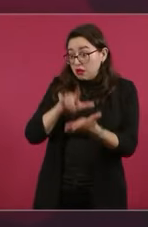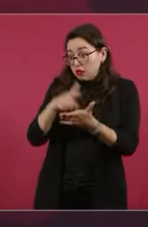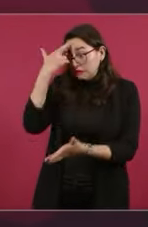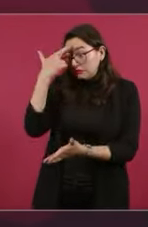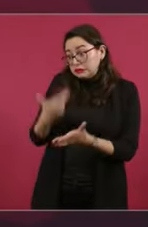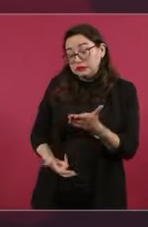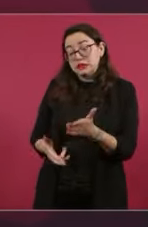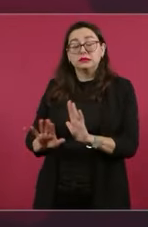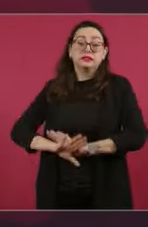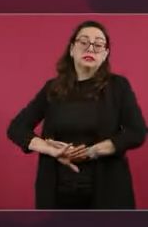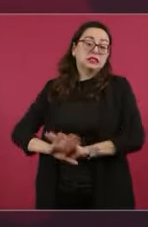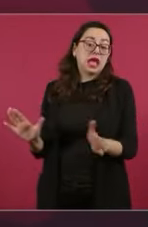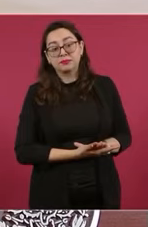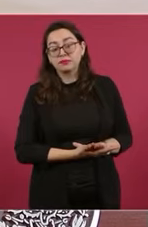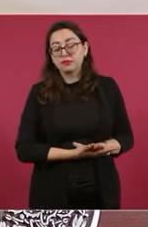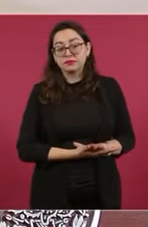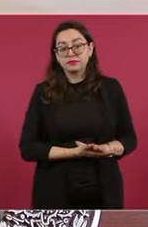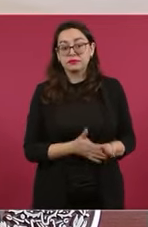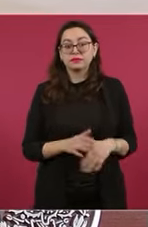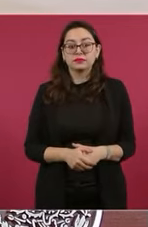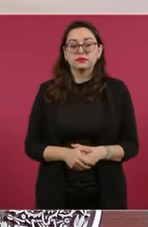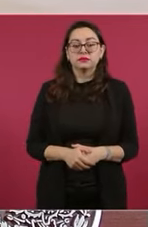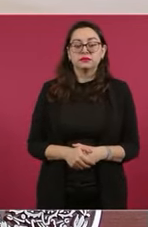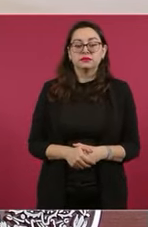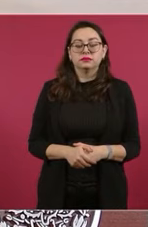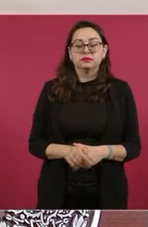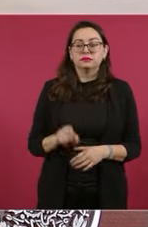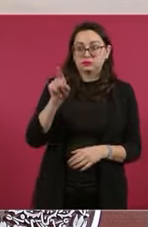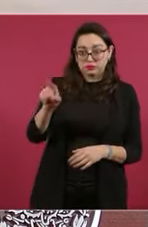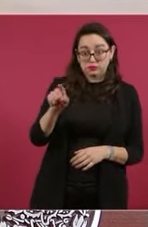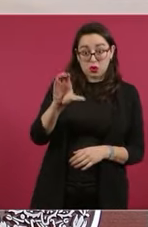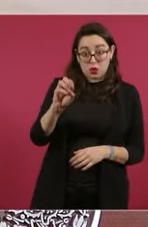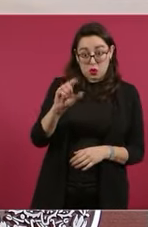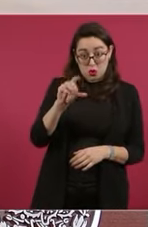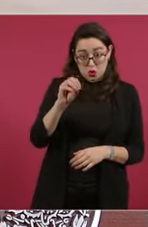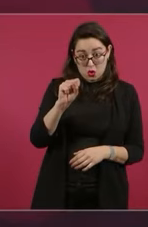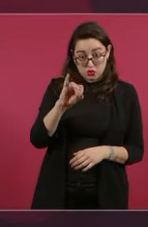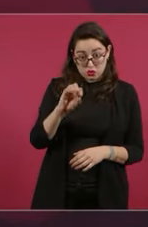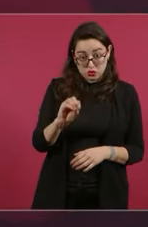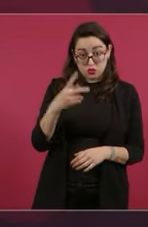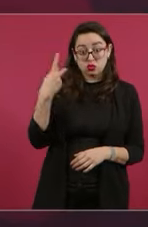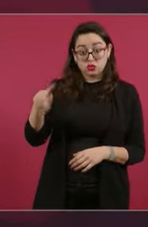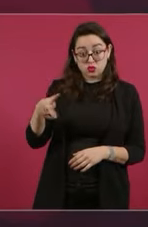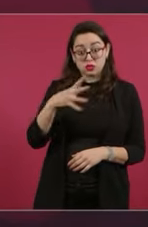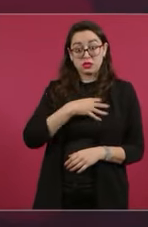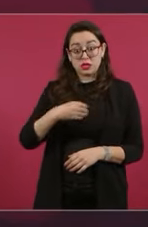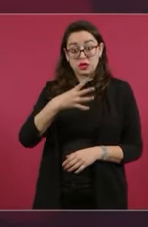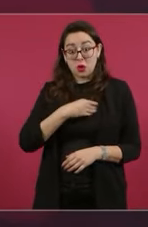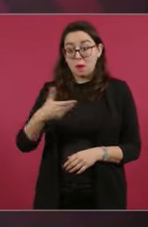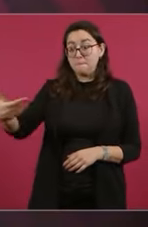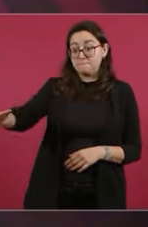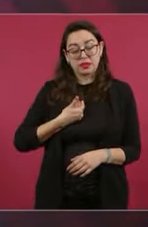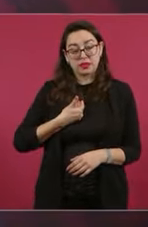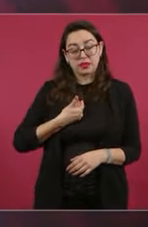También aprovecho para contestarle al hijo de Luis Donaldo Colosio, que me pide que yo